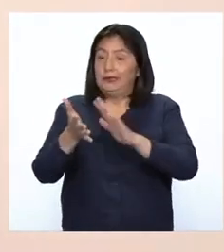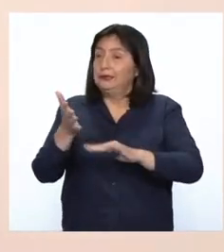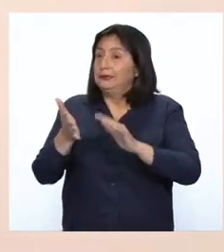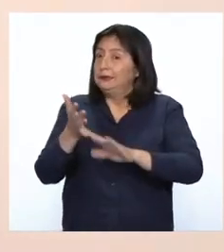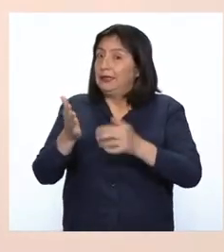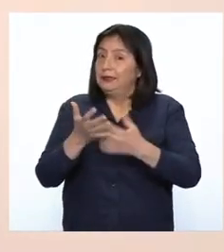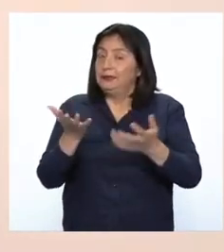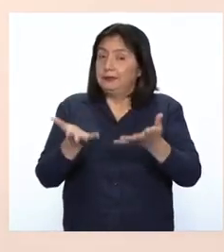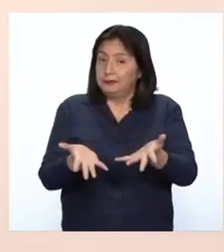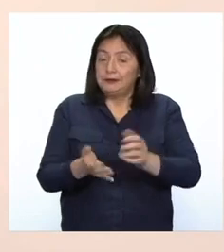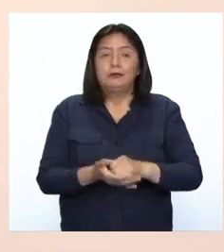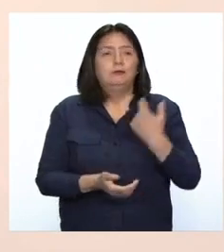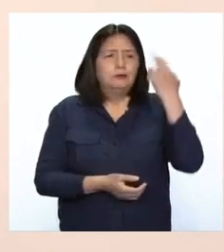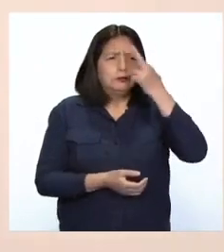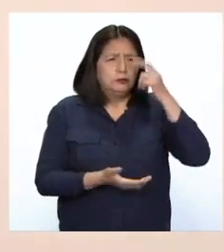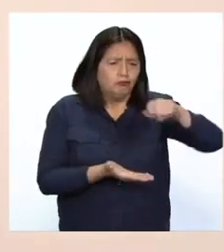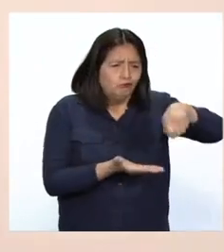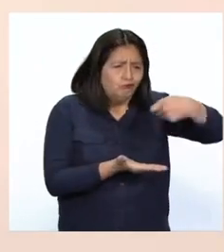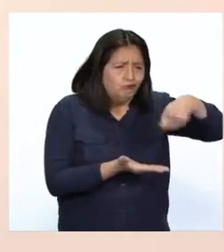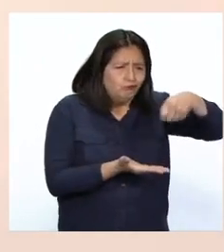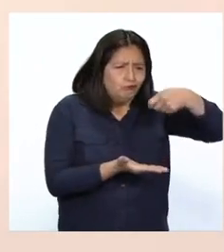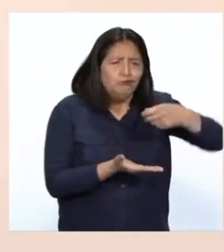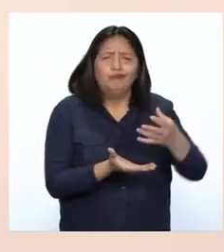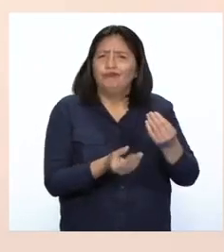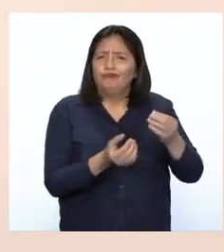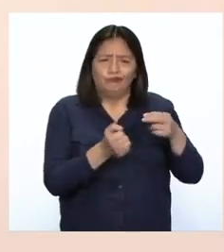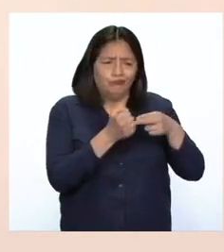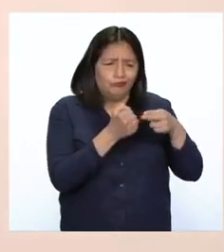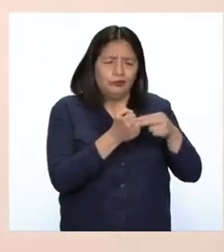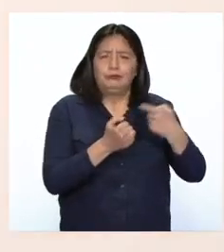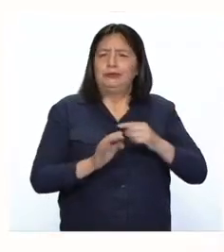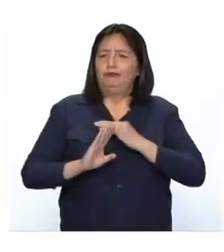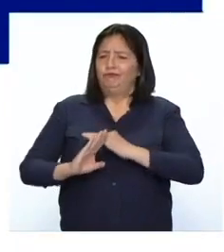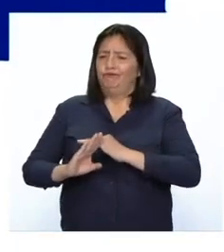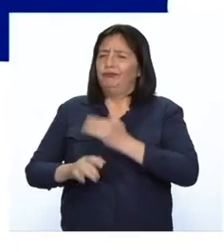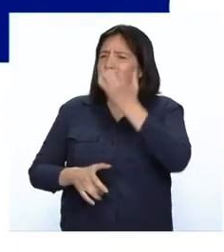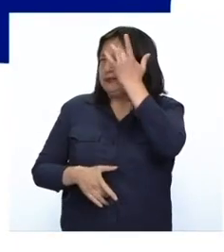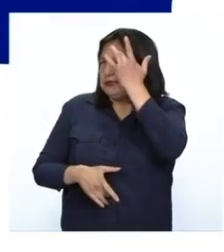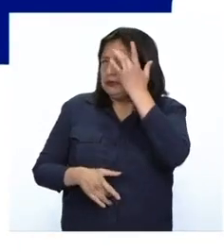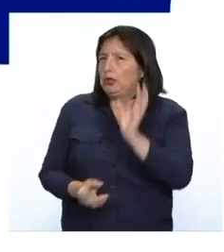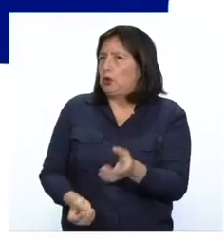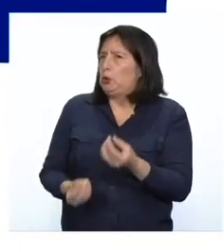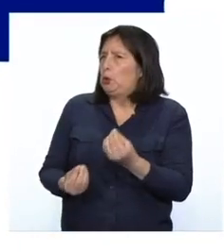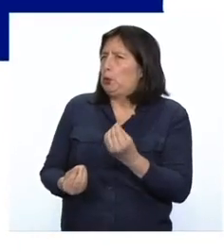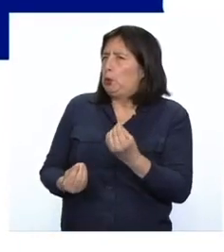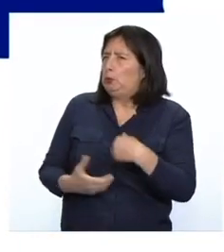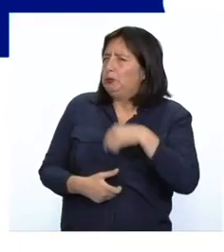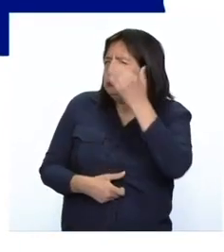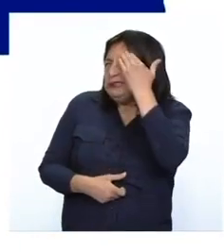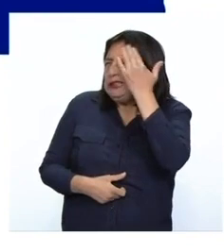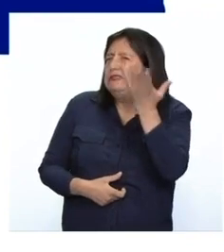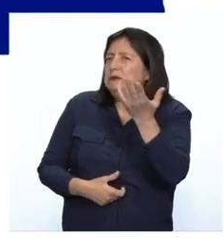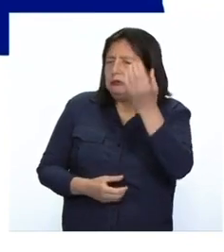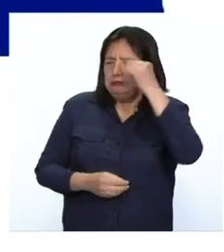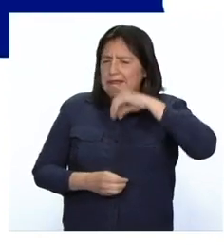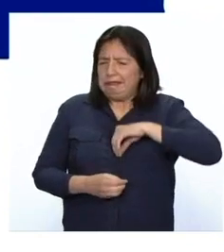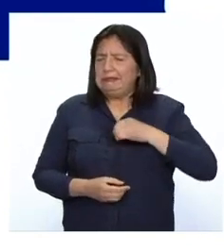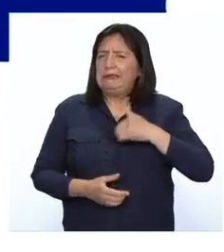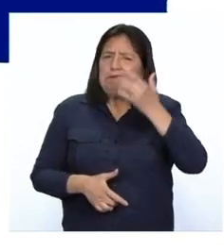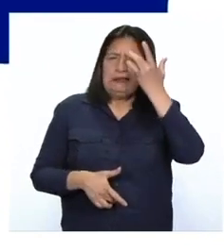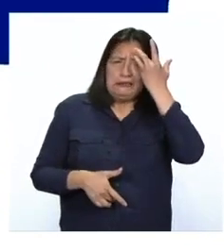importante consumir alimentos ricos en hierro para evitar enfermedades. ¿Y cómo podemos darnos cuenta que tenemos anemia?